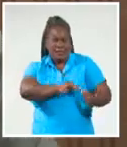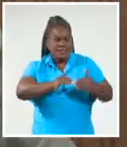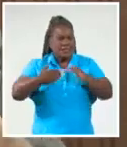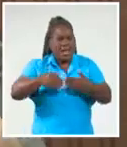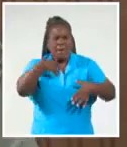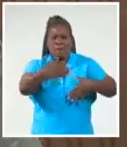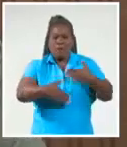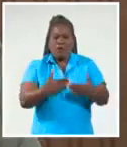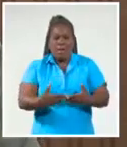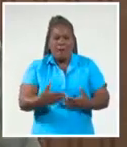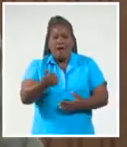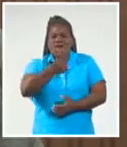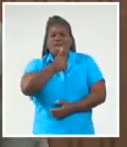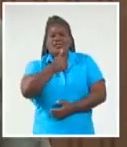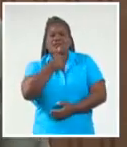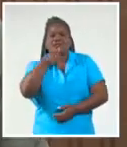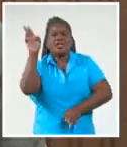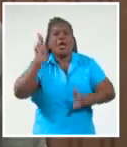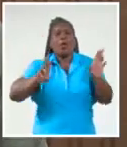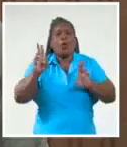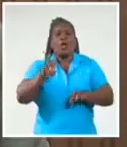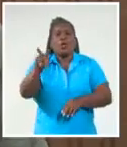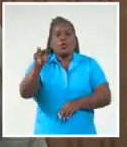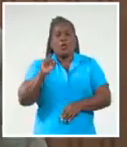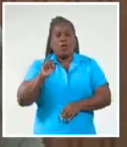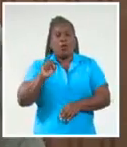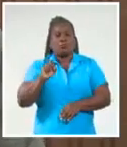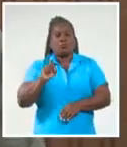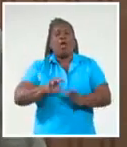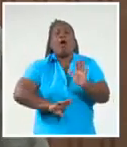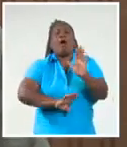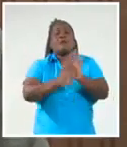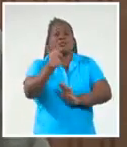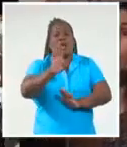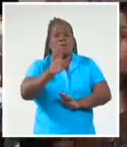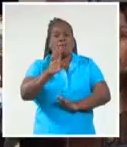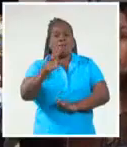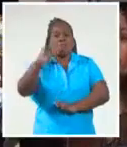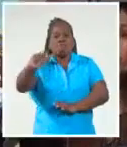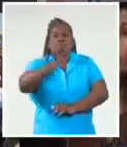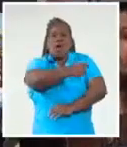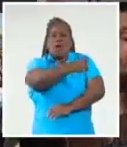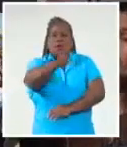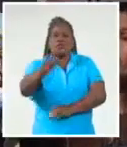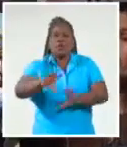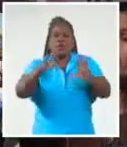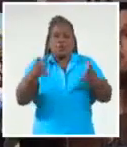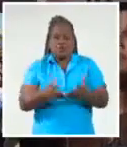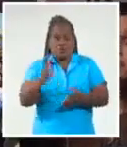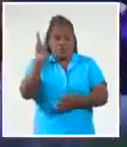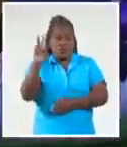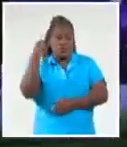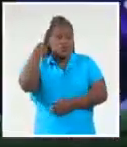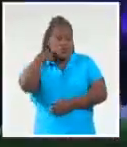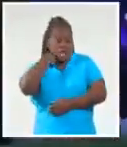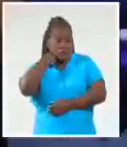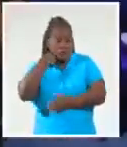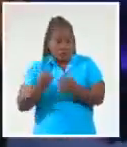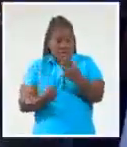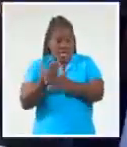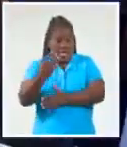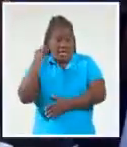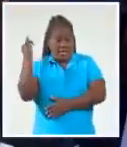problemas, facilitar nuevos acuerdos y seguir avanzando en la vacunación del mundo. Con tan solo dos años de creada, la